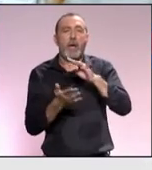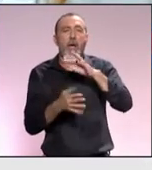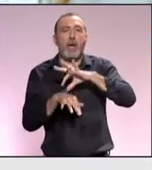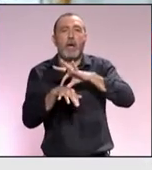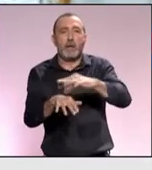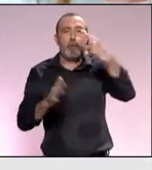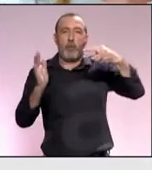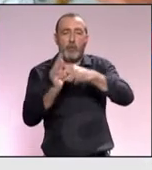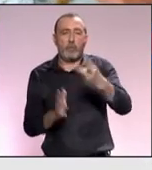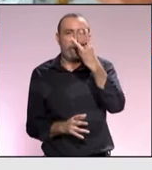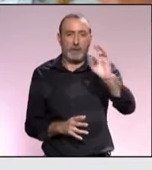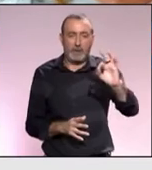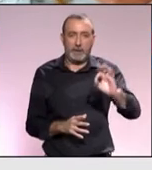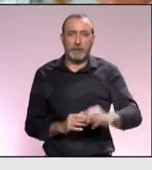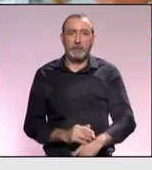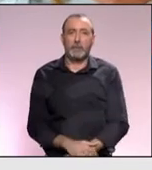2030.